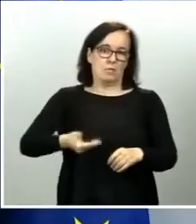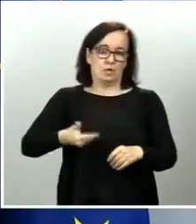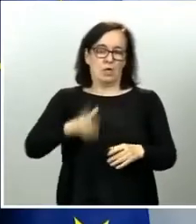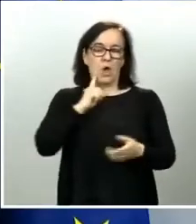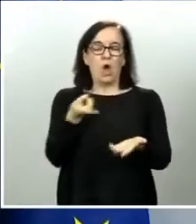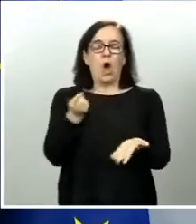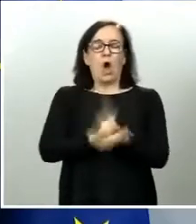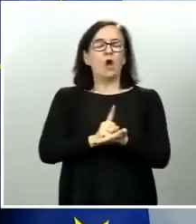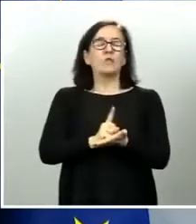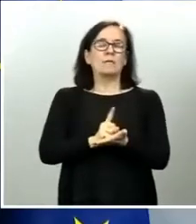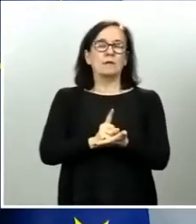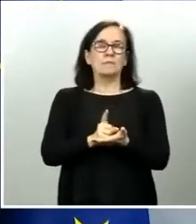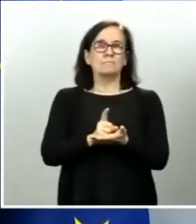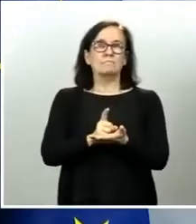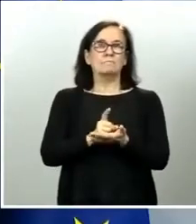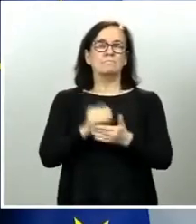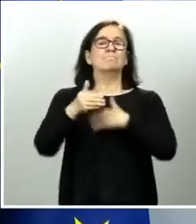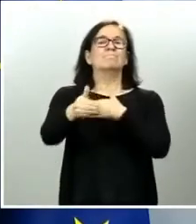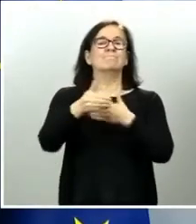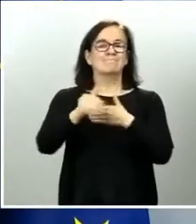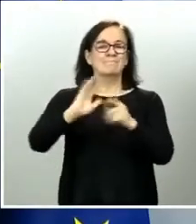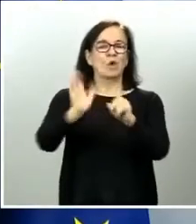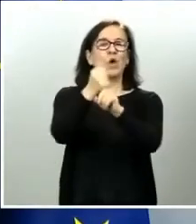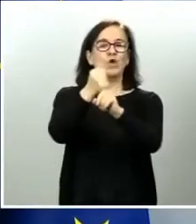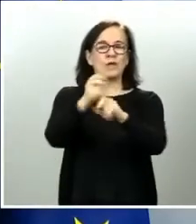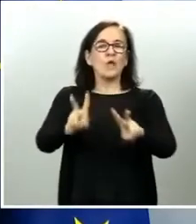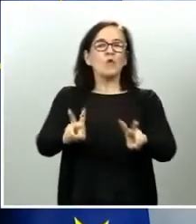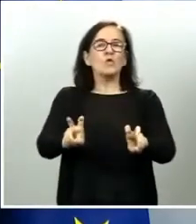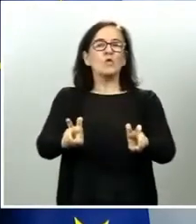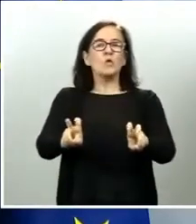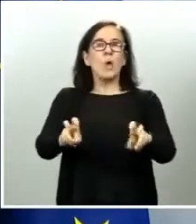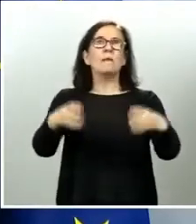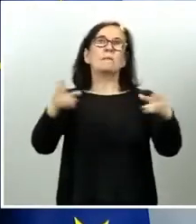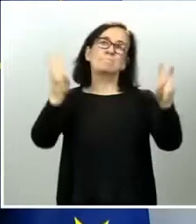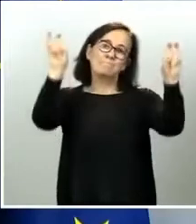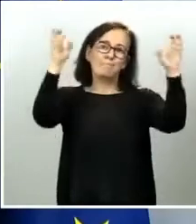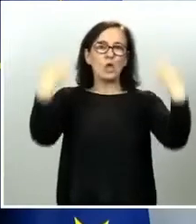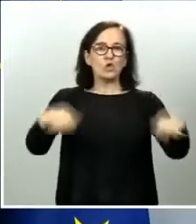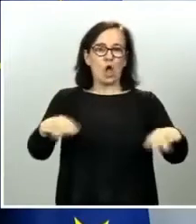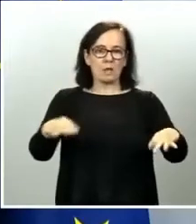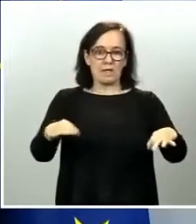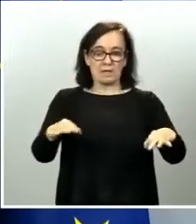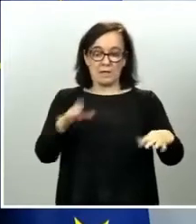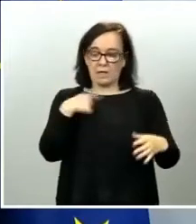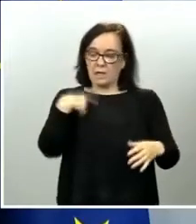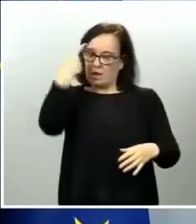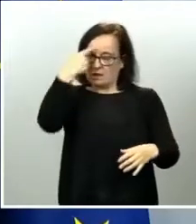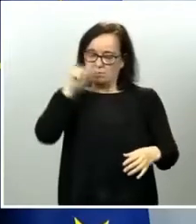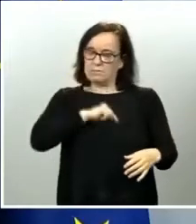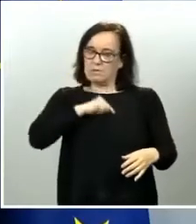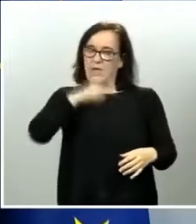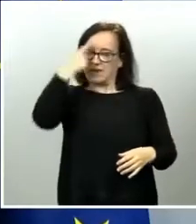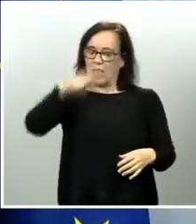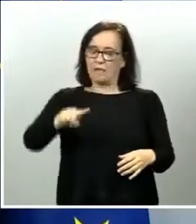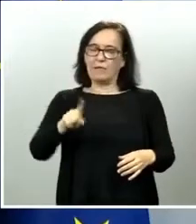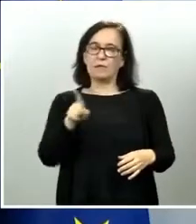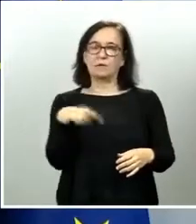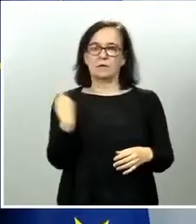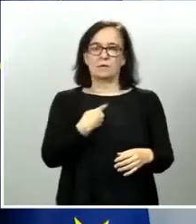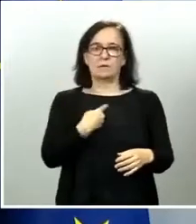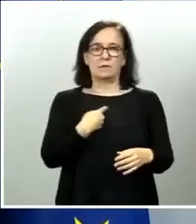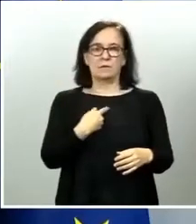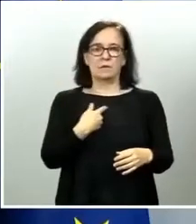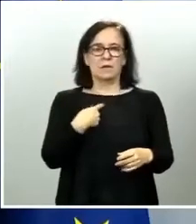a esa o conseguir una nueva normalidad, pero tenemos que ser conscientes que también estamos gastando, que